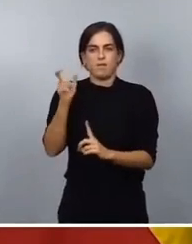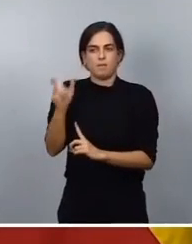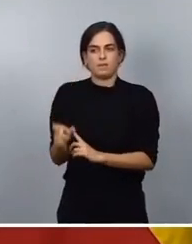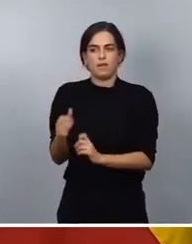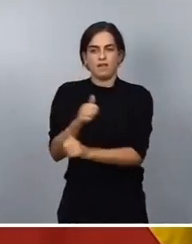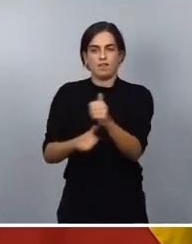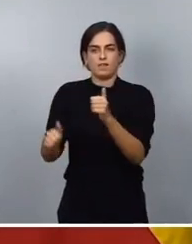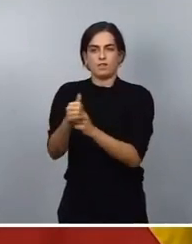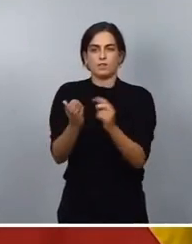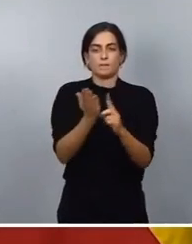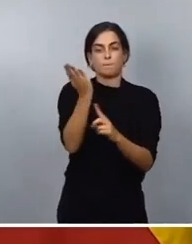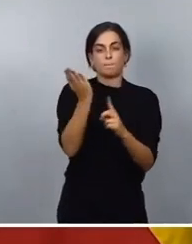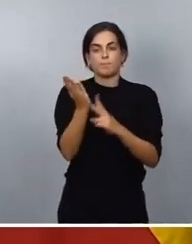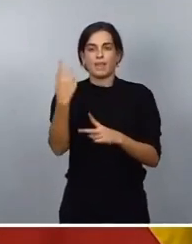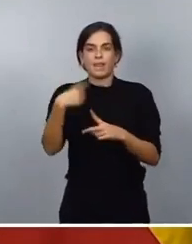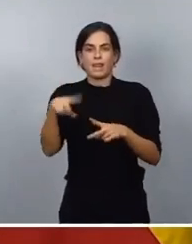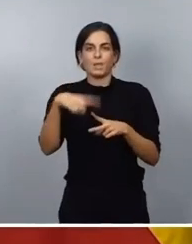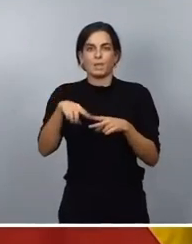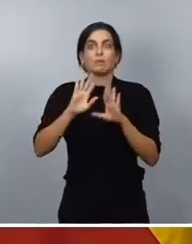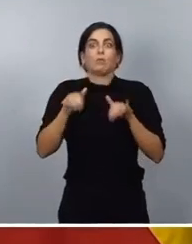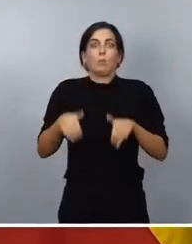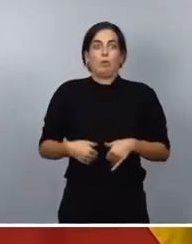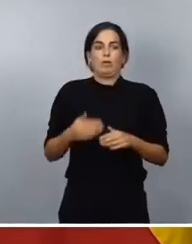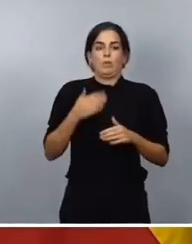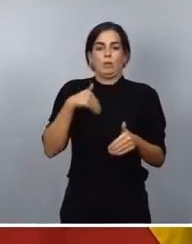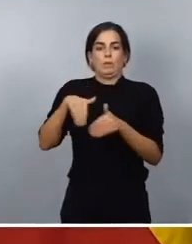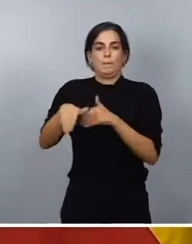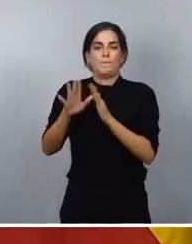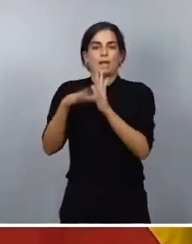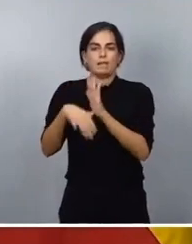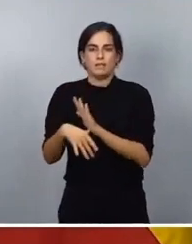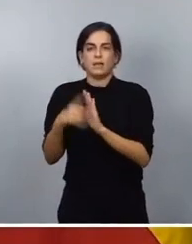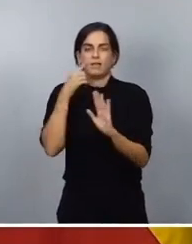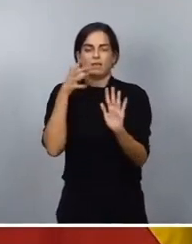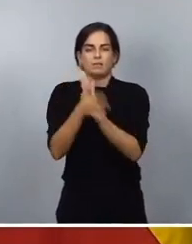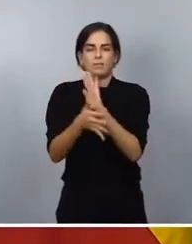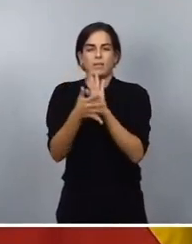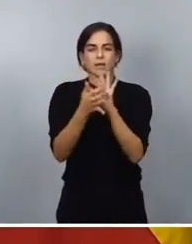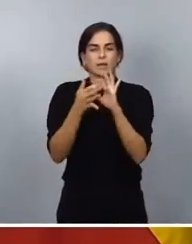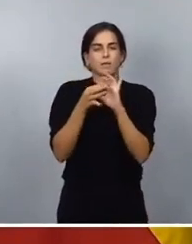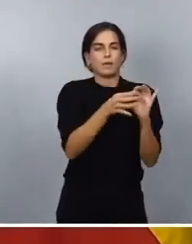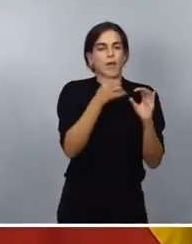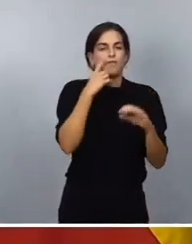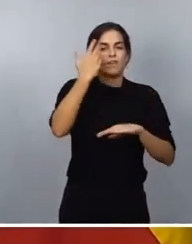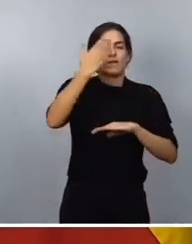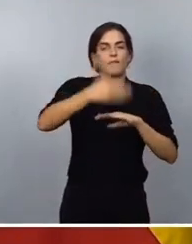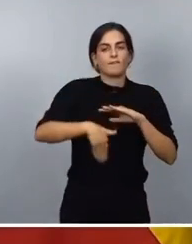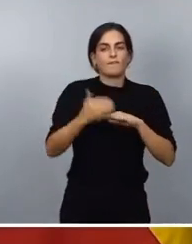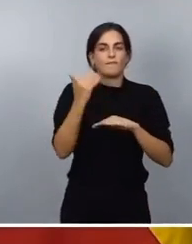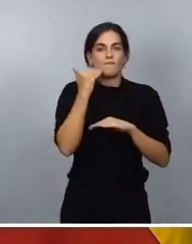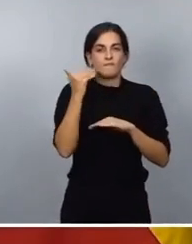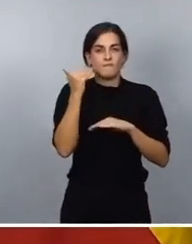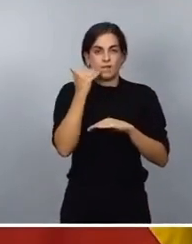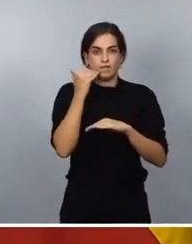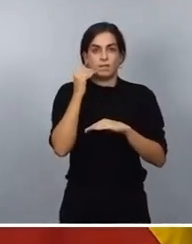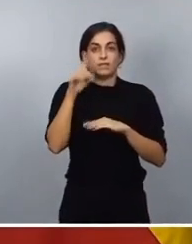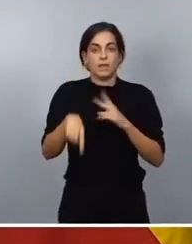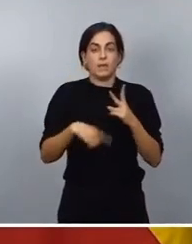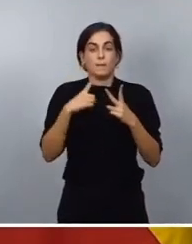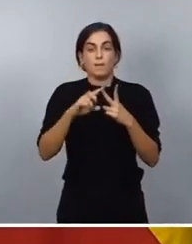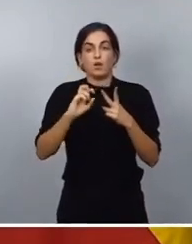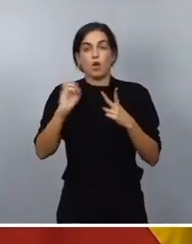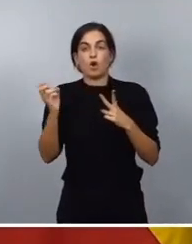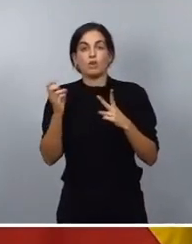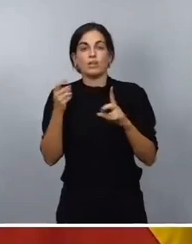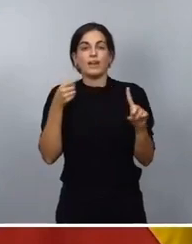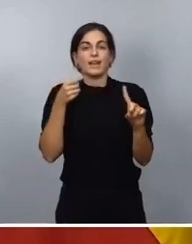volveré dentro de un momento, que son los referentes a las fechas de caducidad y también a la referencia de consumo